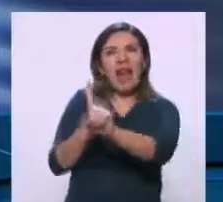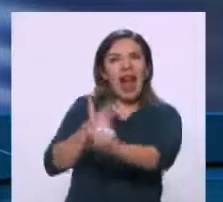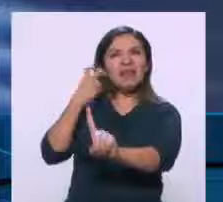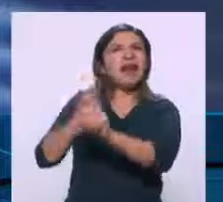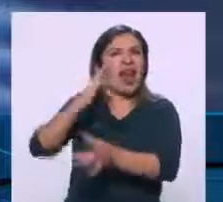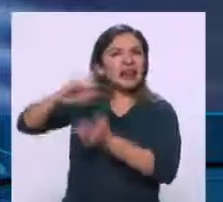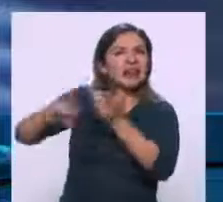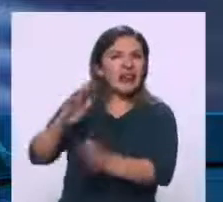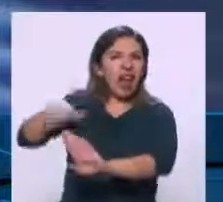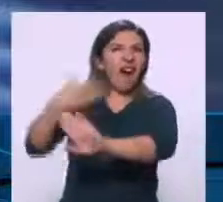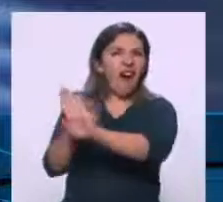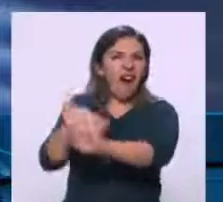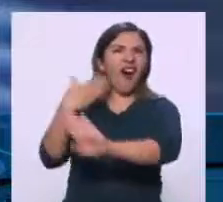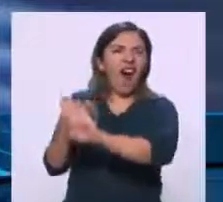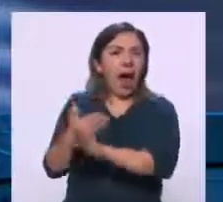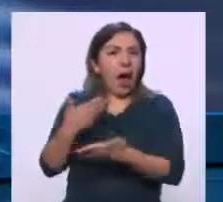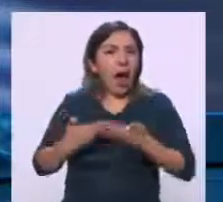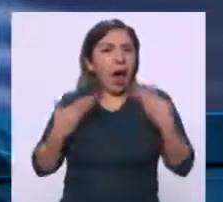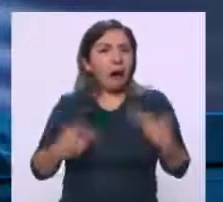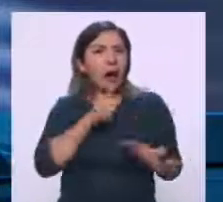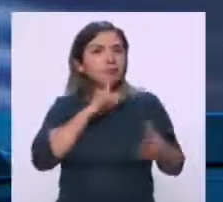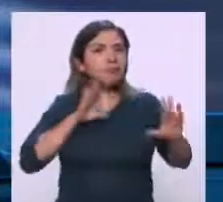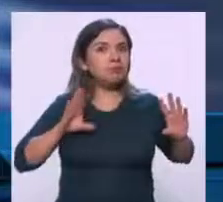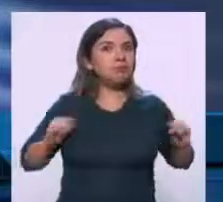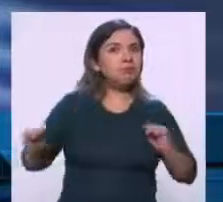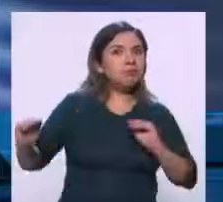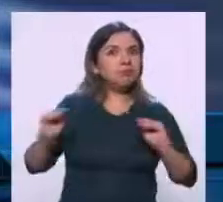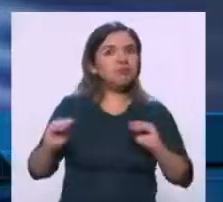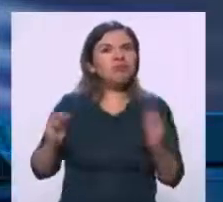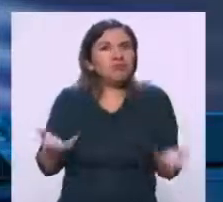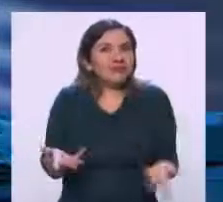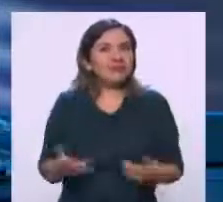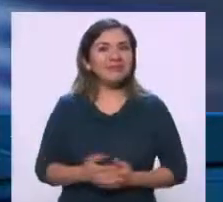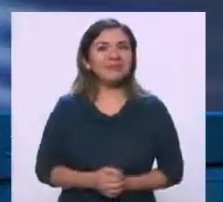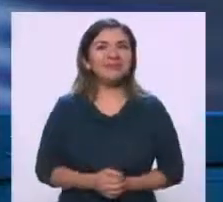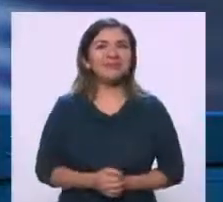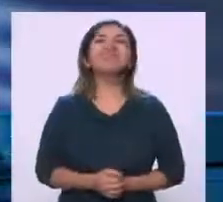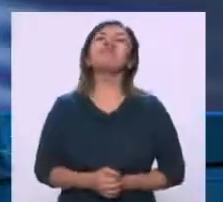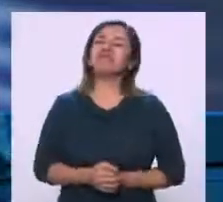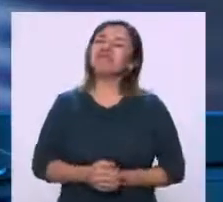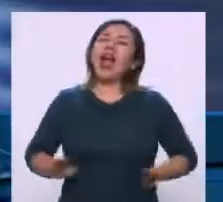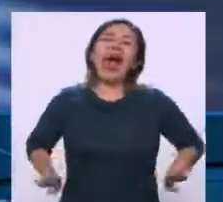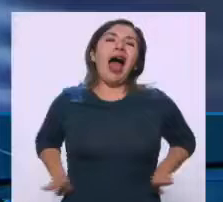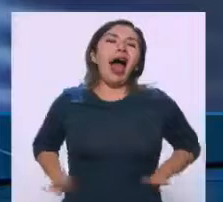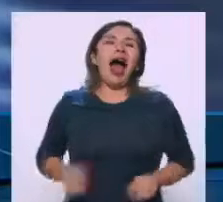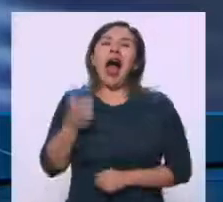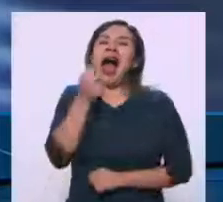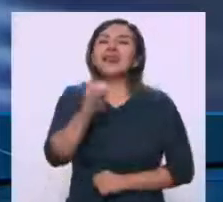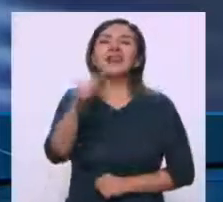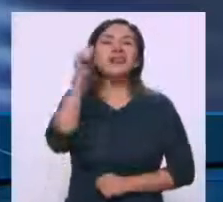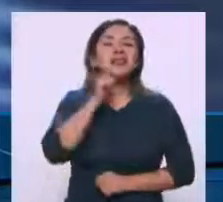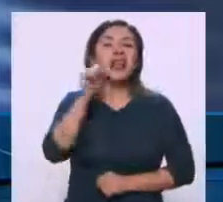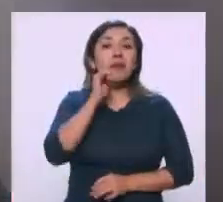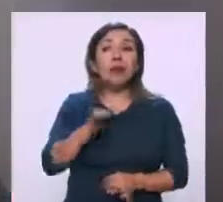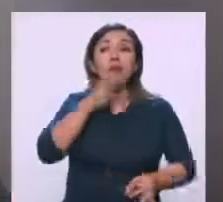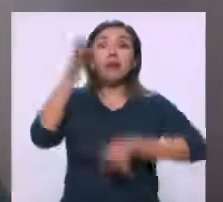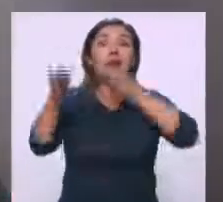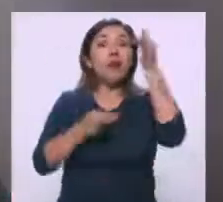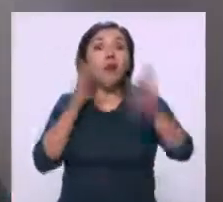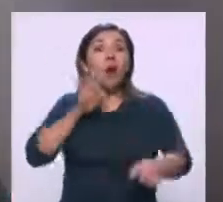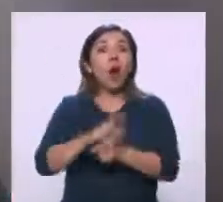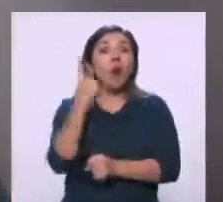redes sociales y que están intentando hablar de todo, pues de esto no han hablado. Es característico que siempre que sale algo